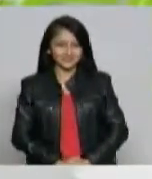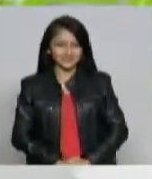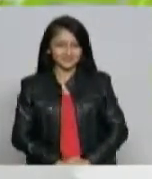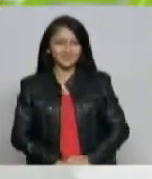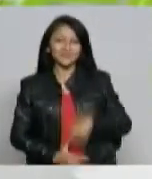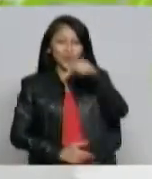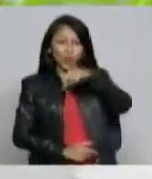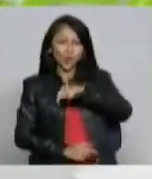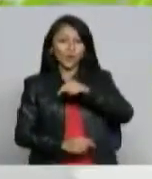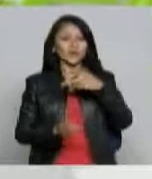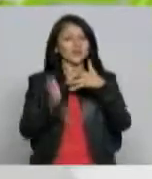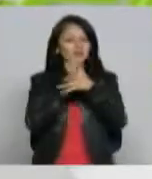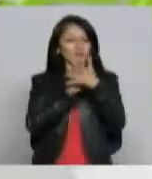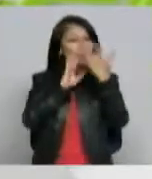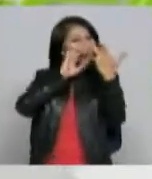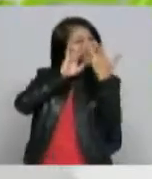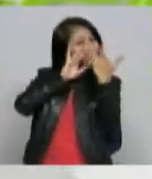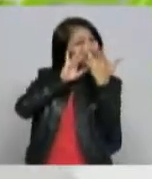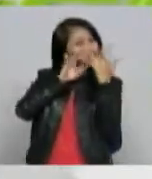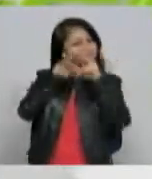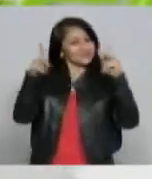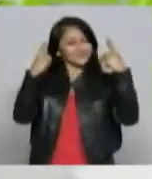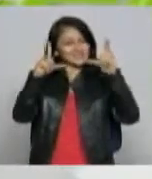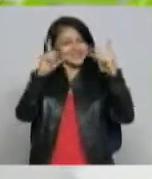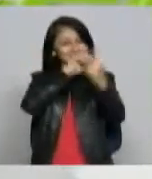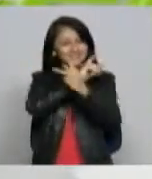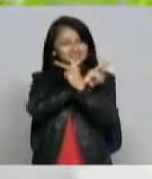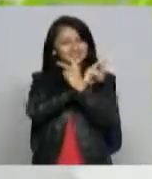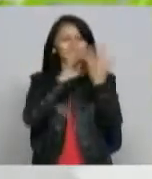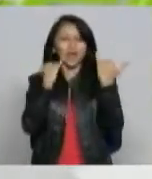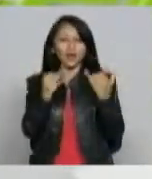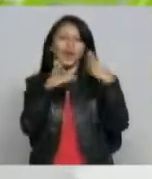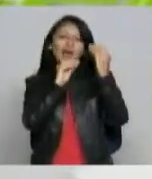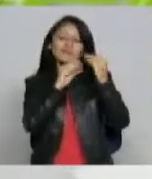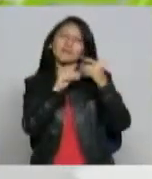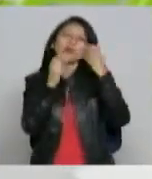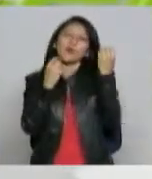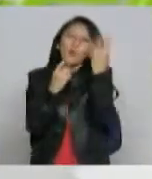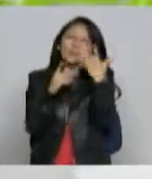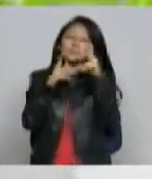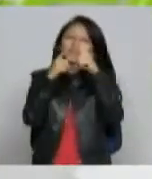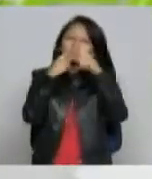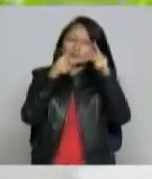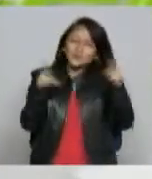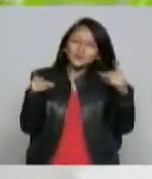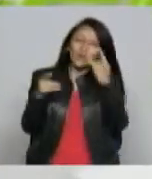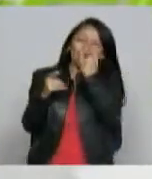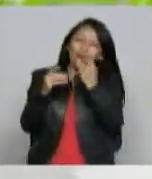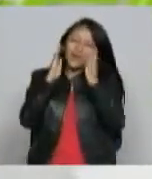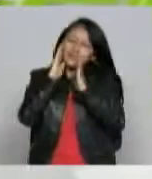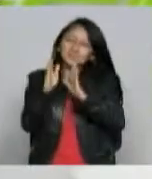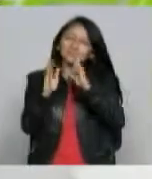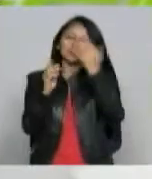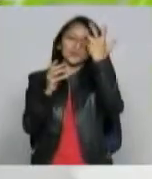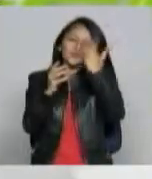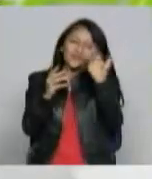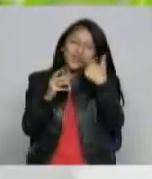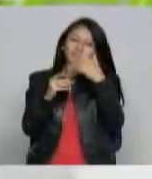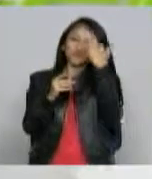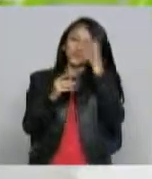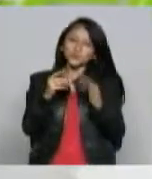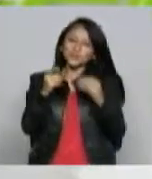hoy en nuestra sección de contacto con nuestros televidentes hablaremos de la medición de la audiencia bajo los parámetros de información